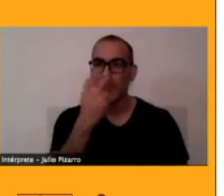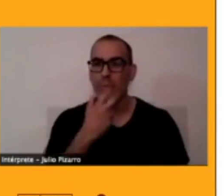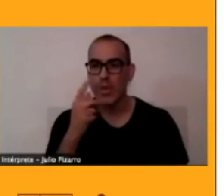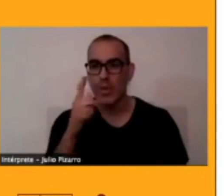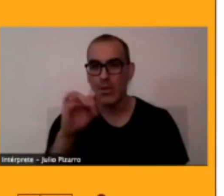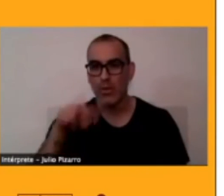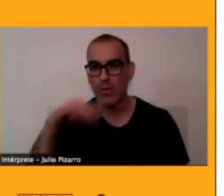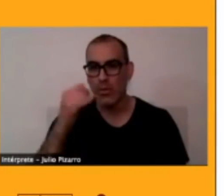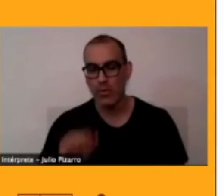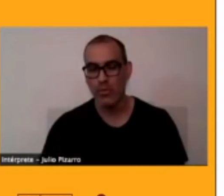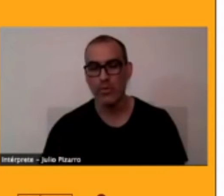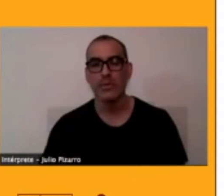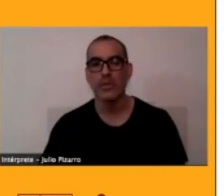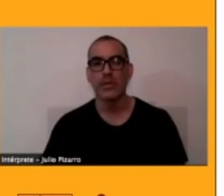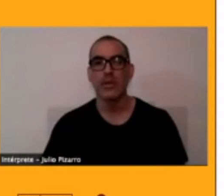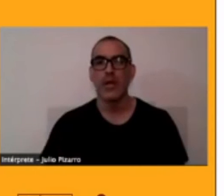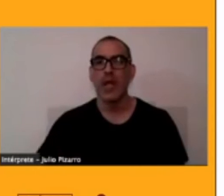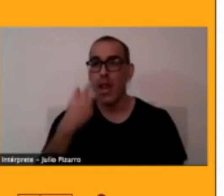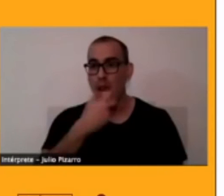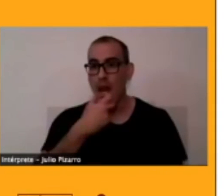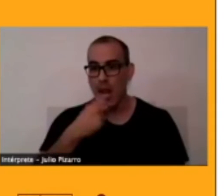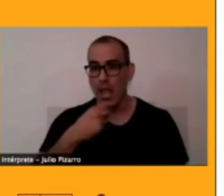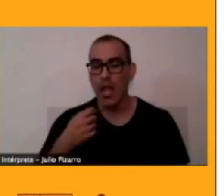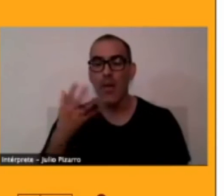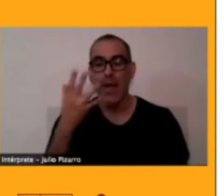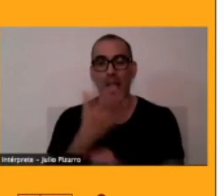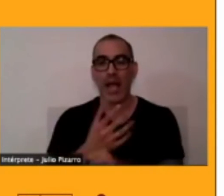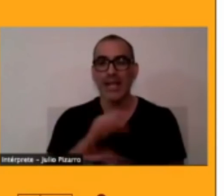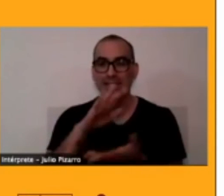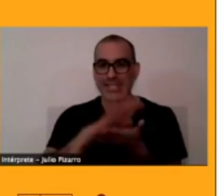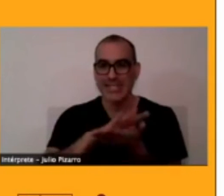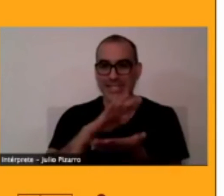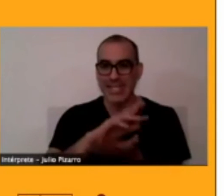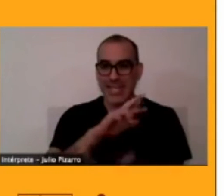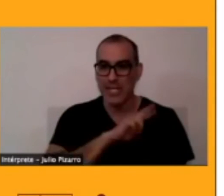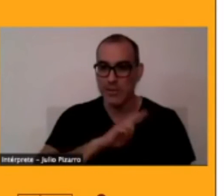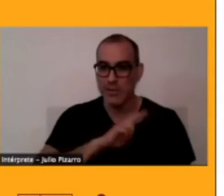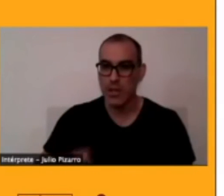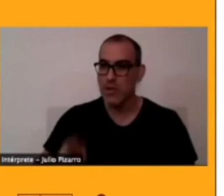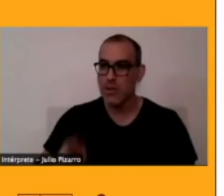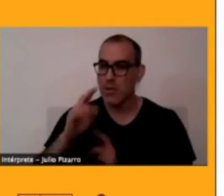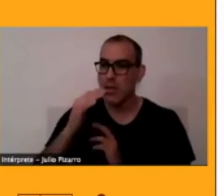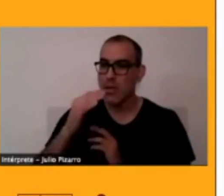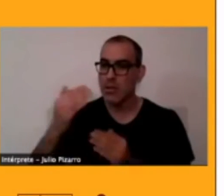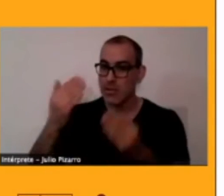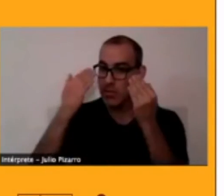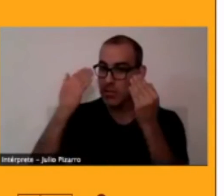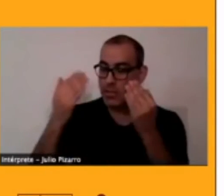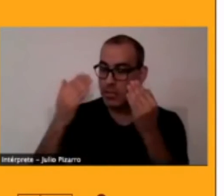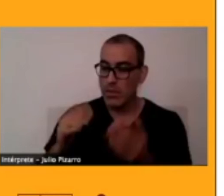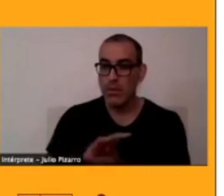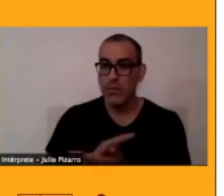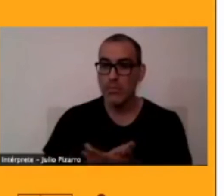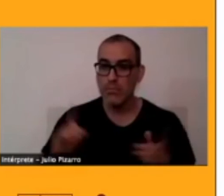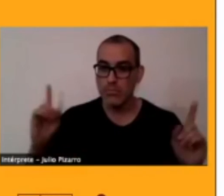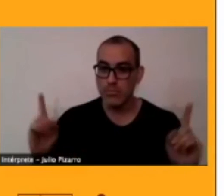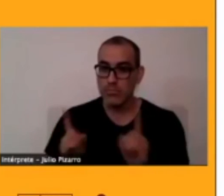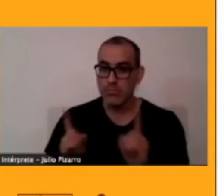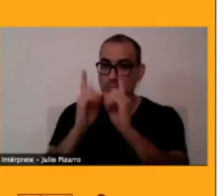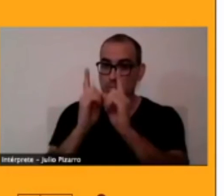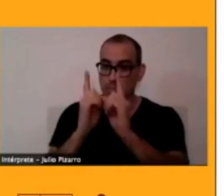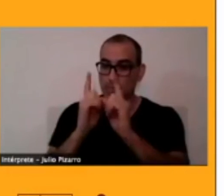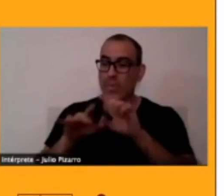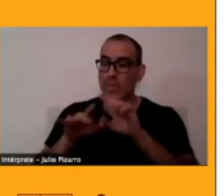la lengua también está en sus ceremonias tradicionales se saludan cuando uno asiste a esas actividades locales ellos se